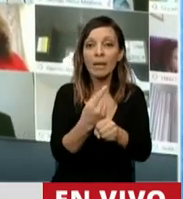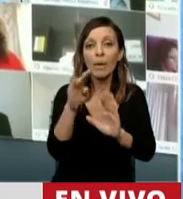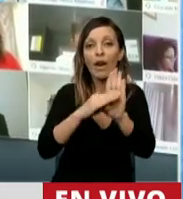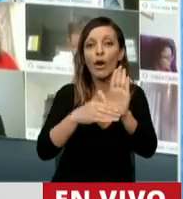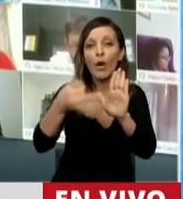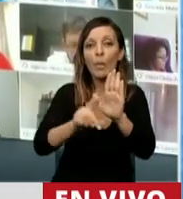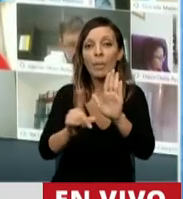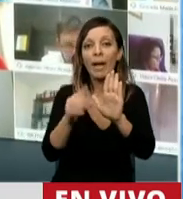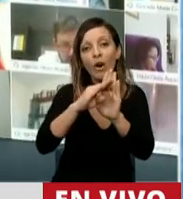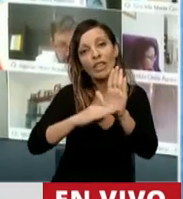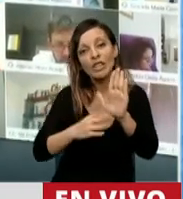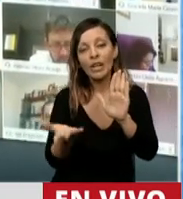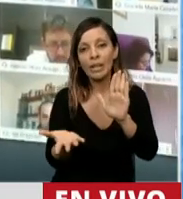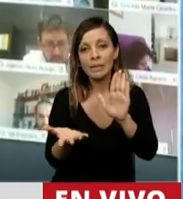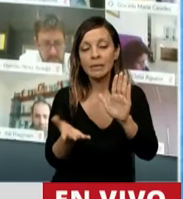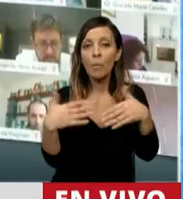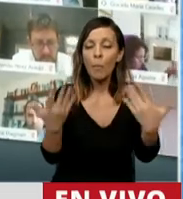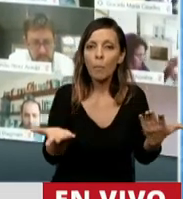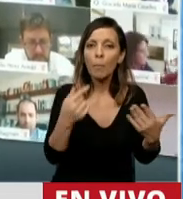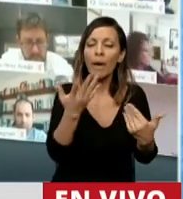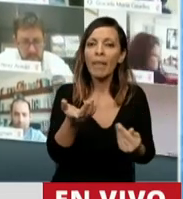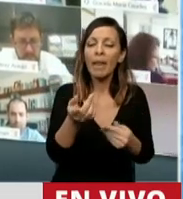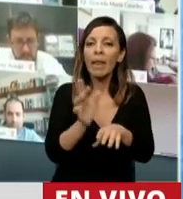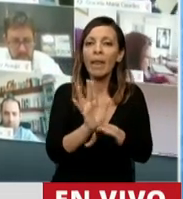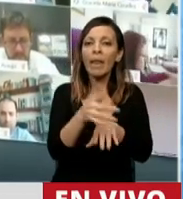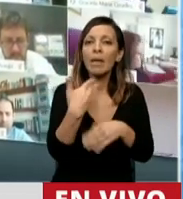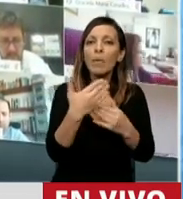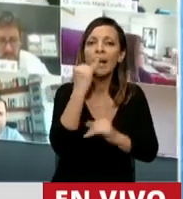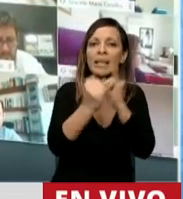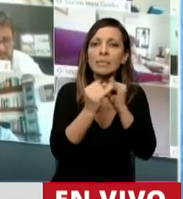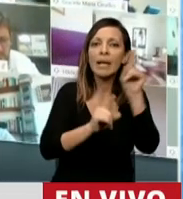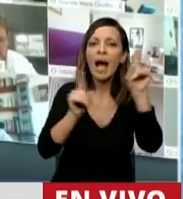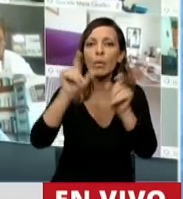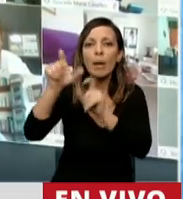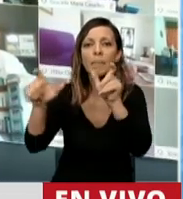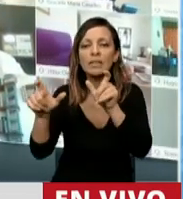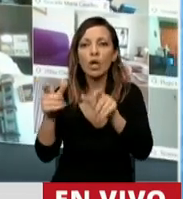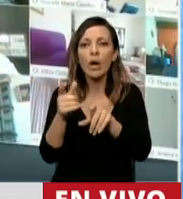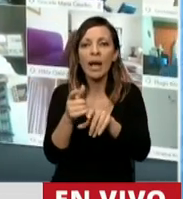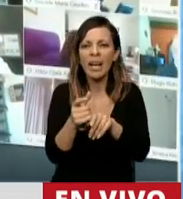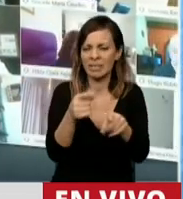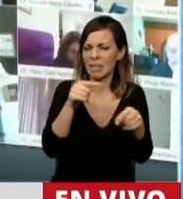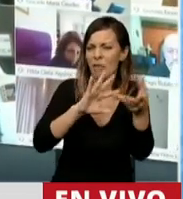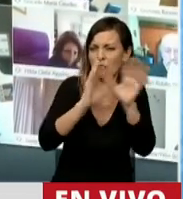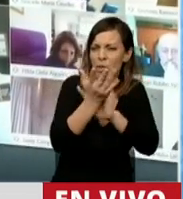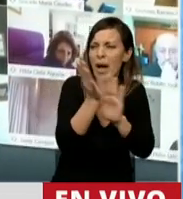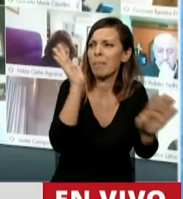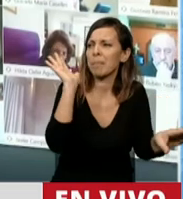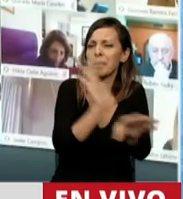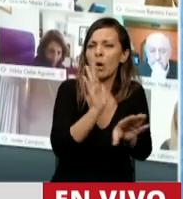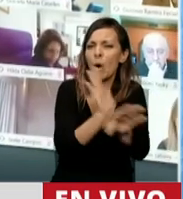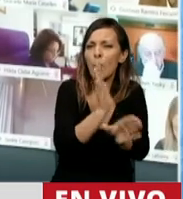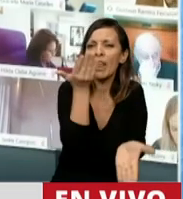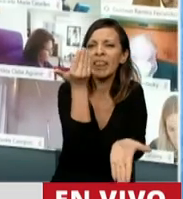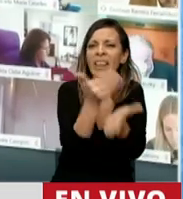moratoria. ¿Pueden explicar a alguien del oficialismo semejante nivel de discriminación? O no